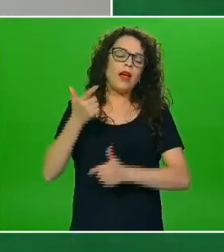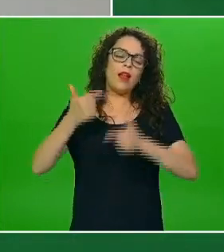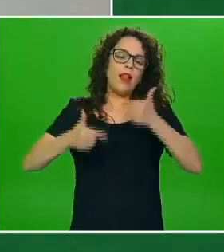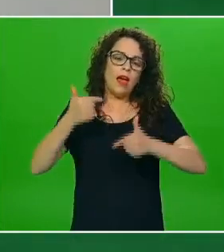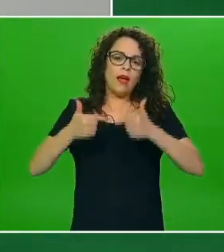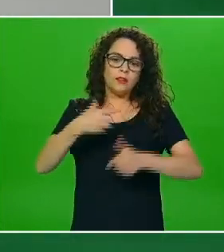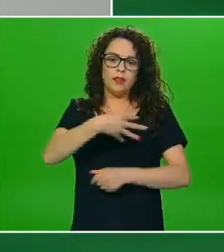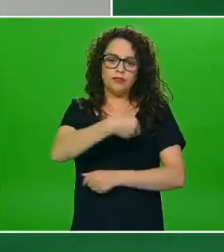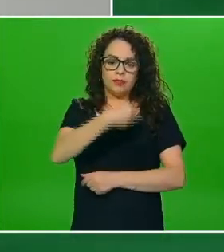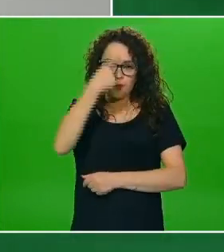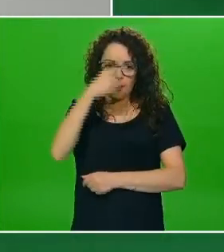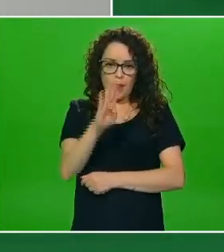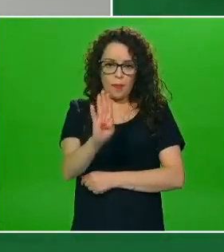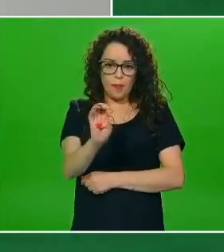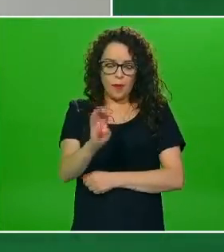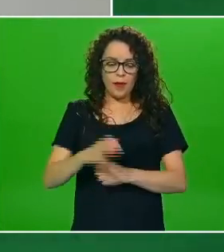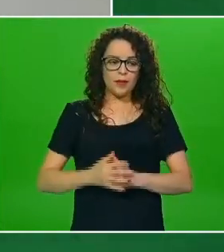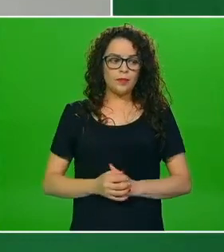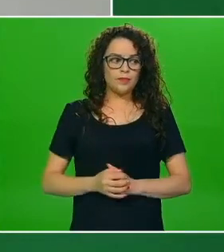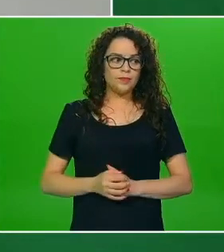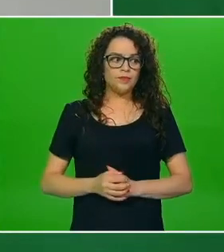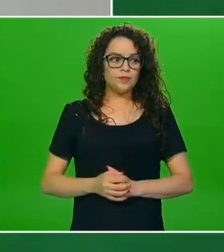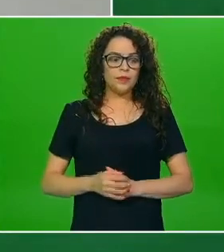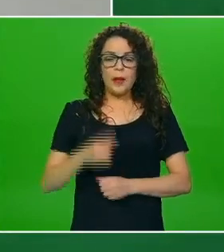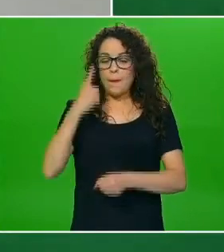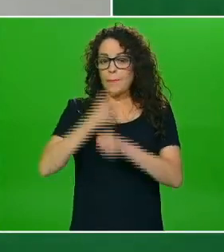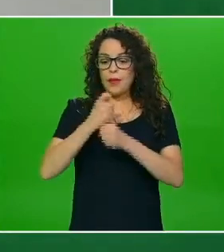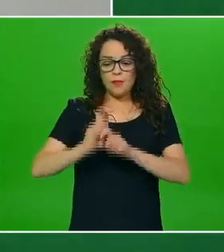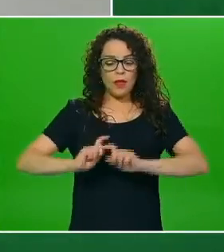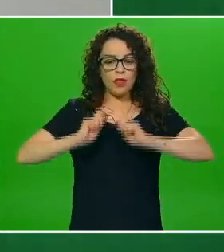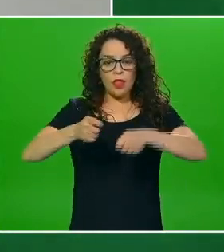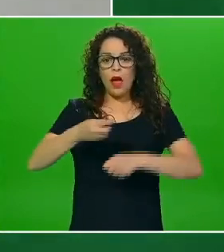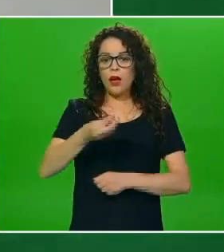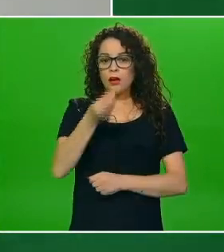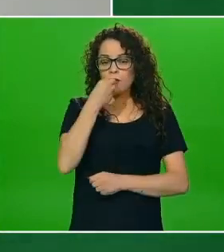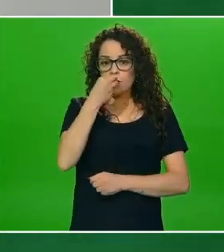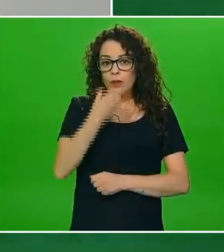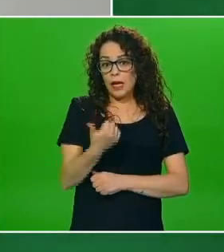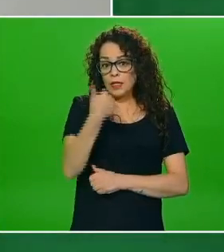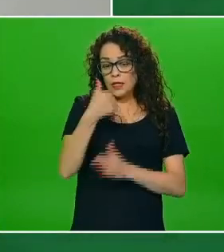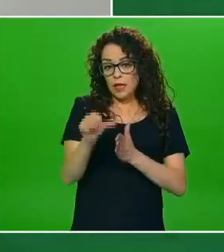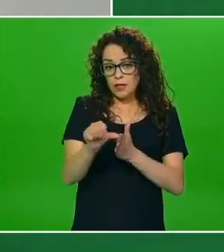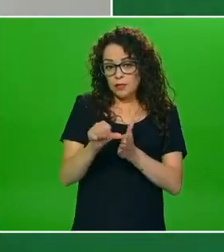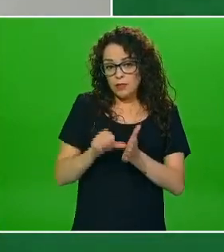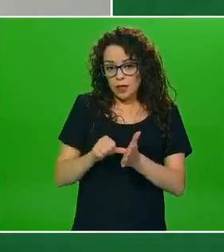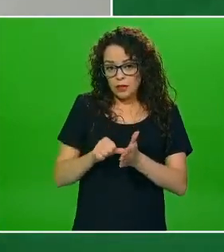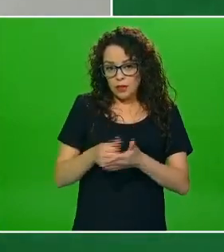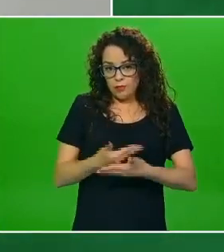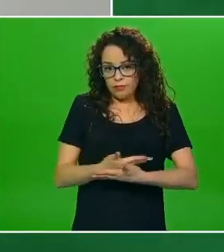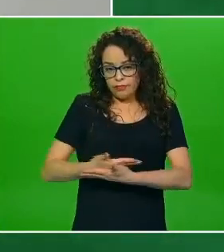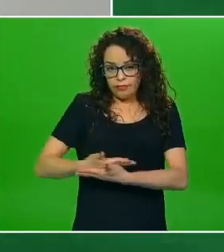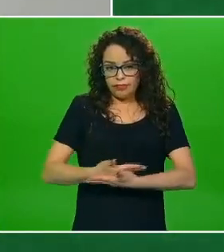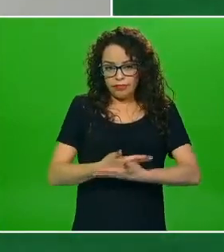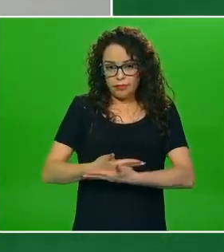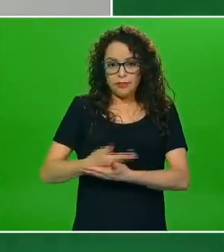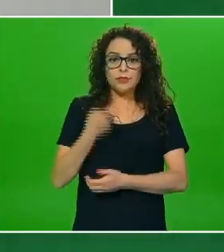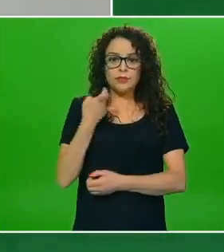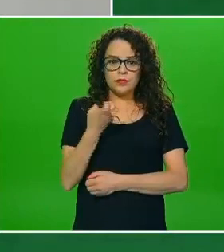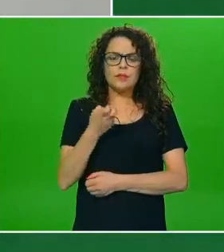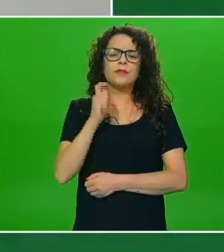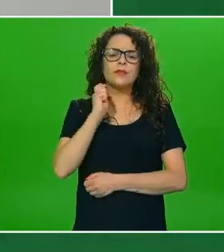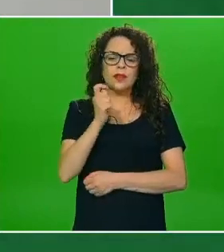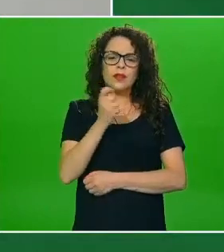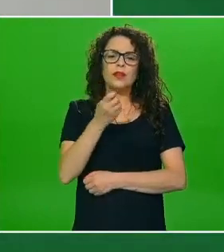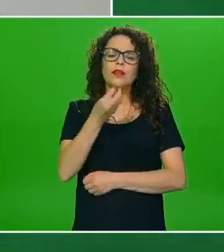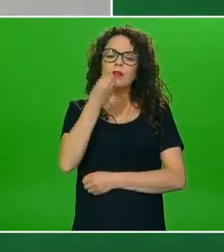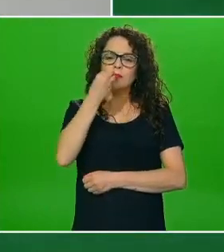los primeros alimentos que recibe el bebé a partir de los seis meses de edad y que se conoce esto como alimentación complementaria